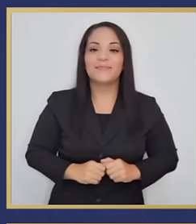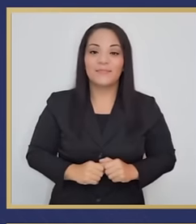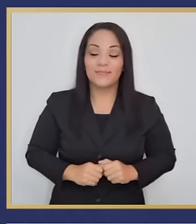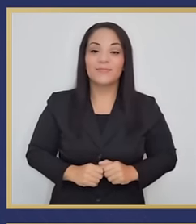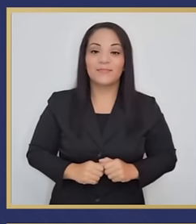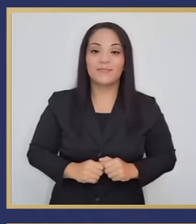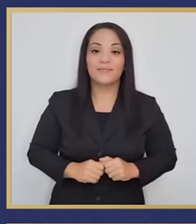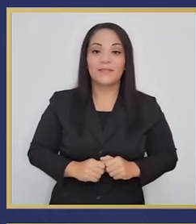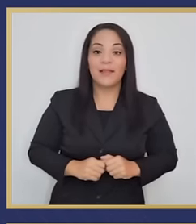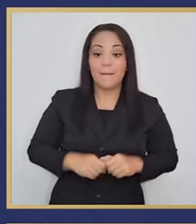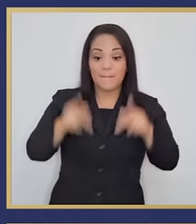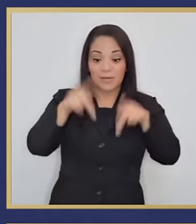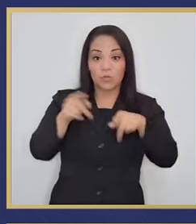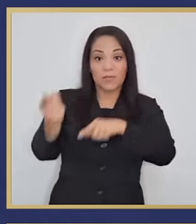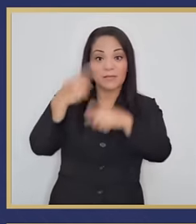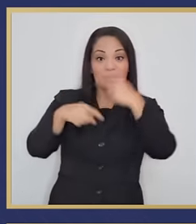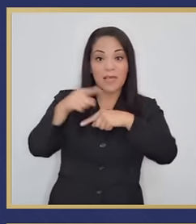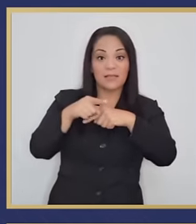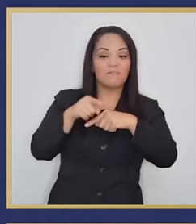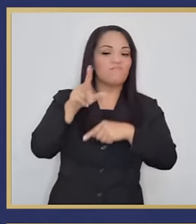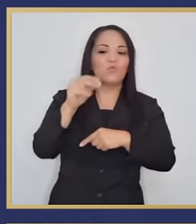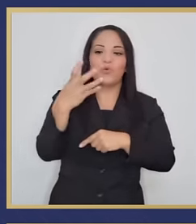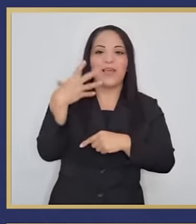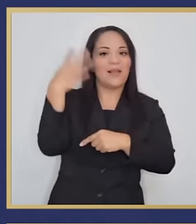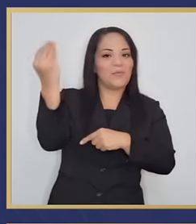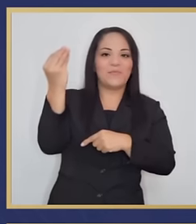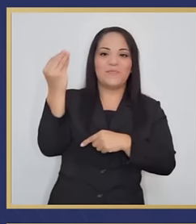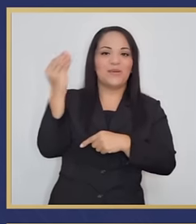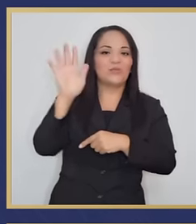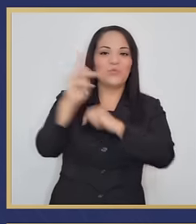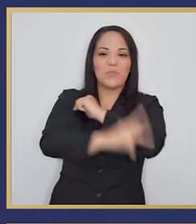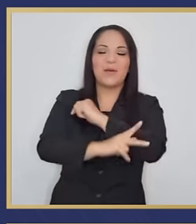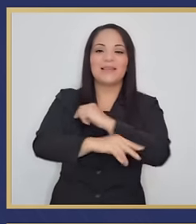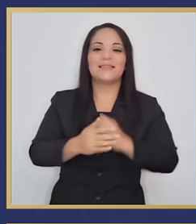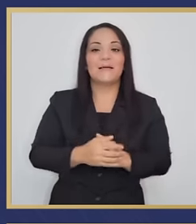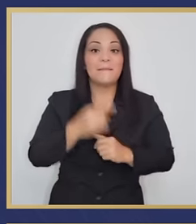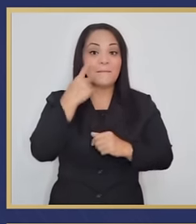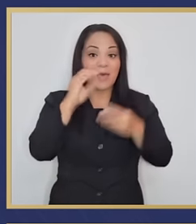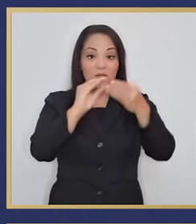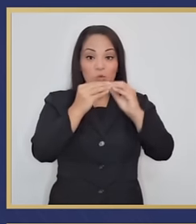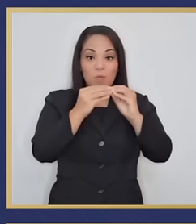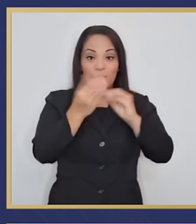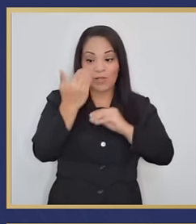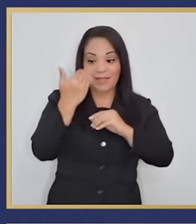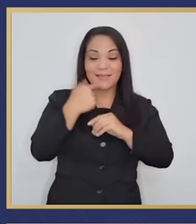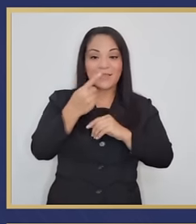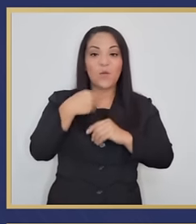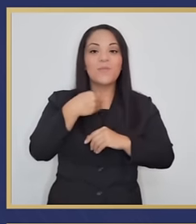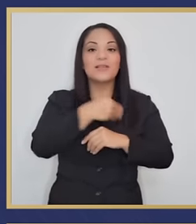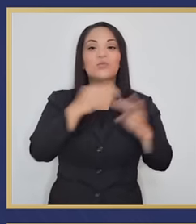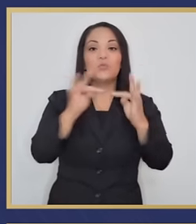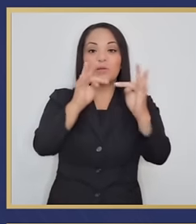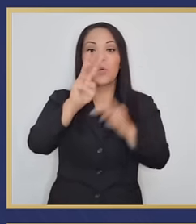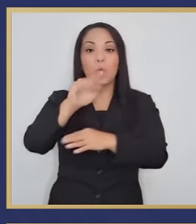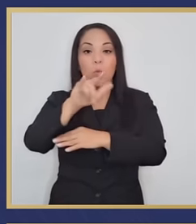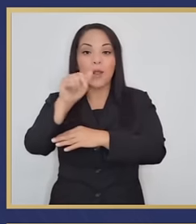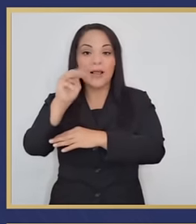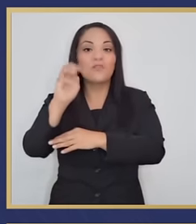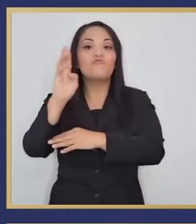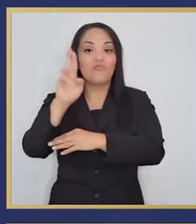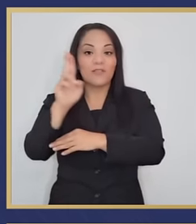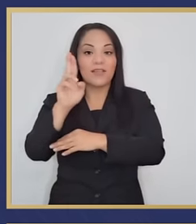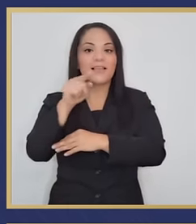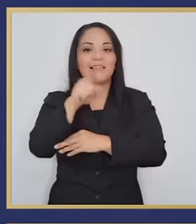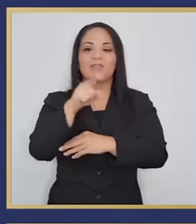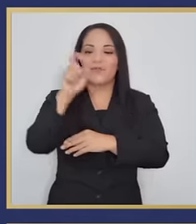Y los que vienen no se quieren ir. Las cifras que nos dio el señor Ministro de Turismo, William Rodríguez, son